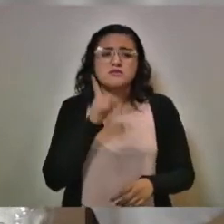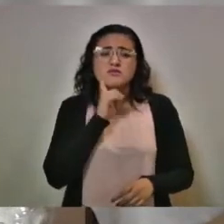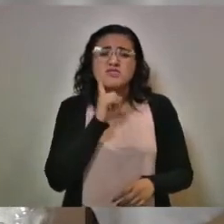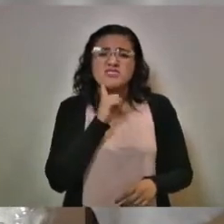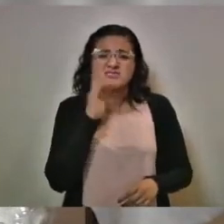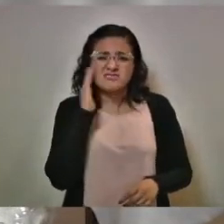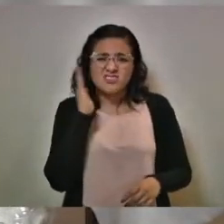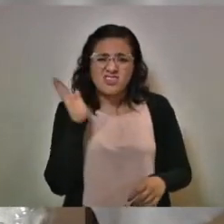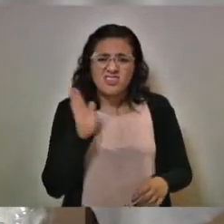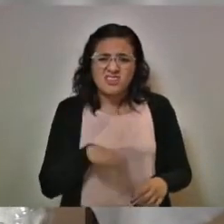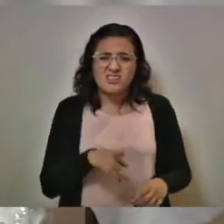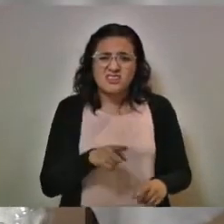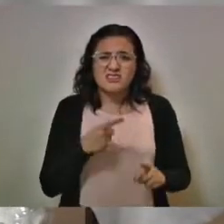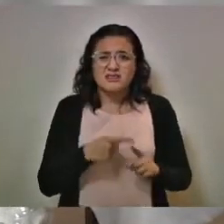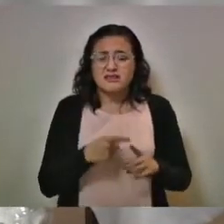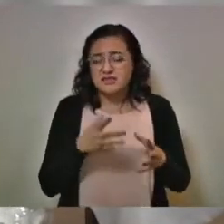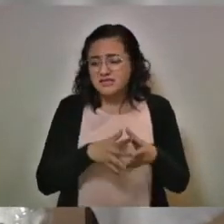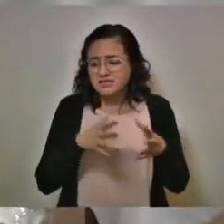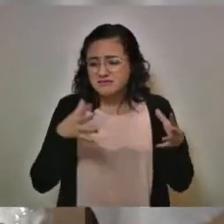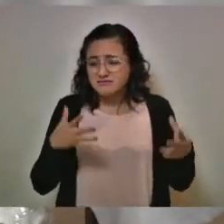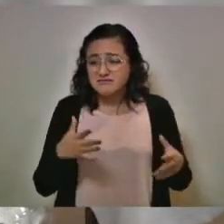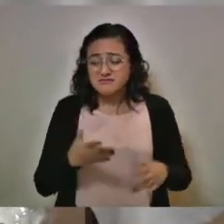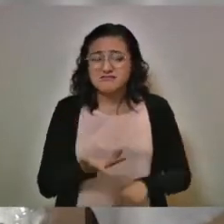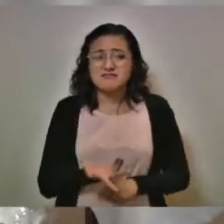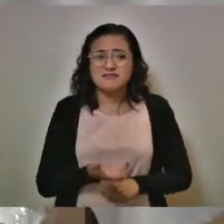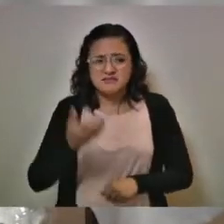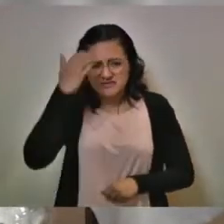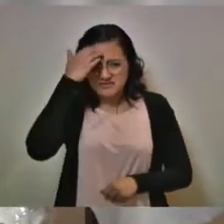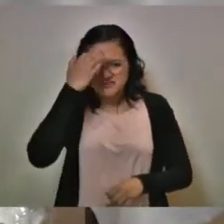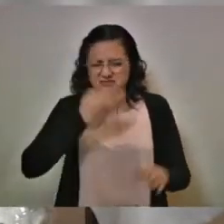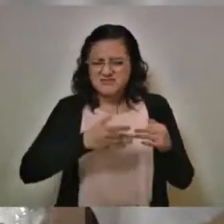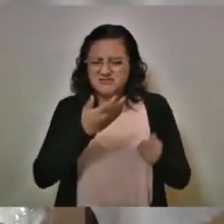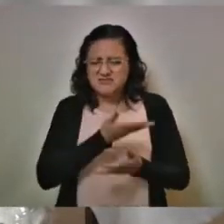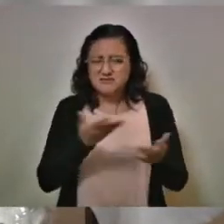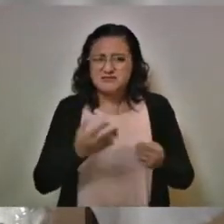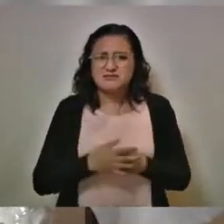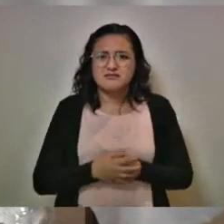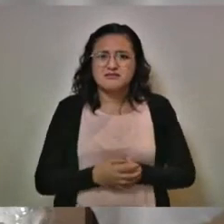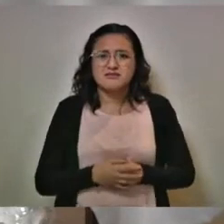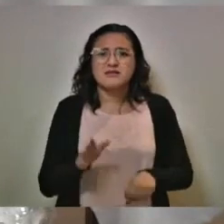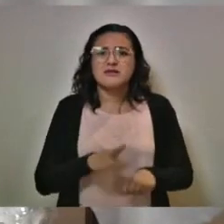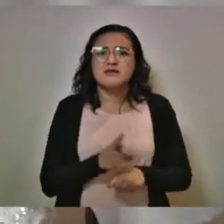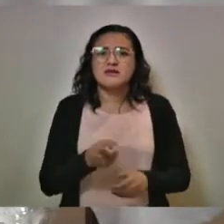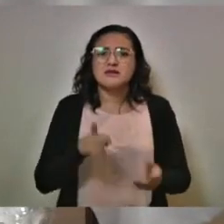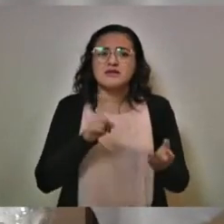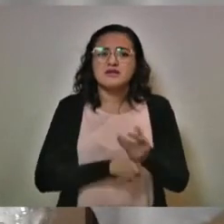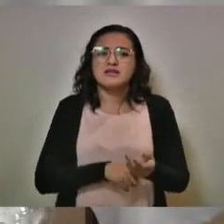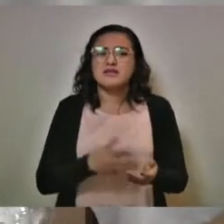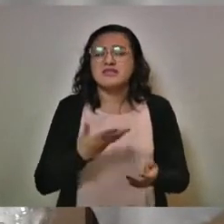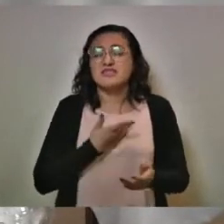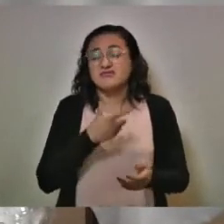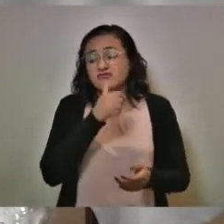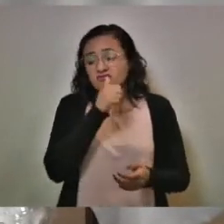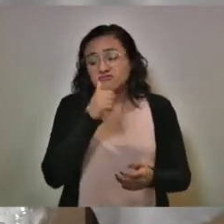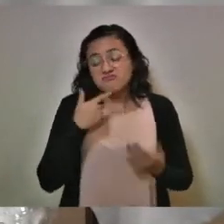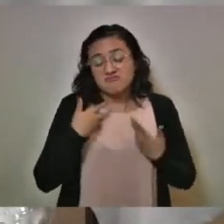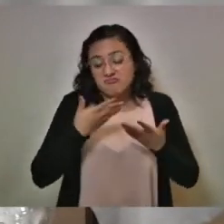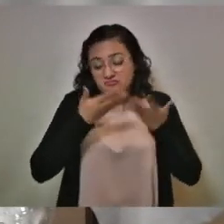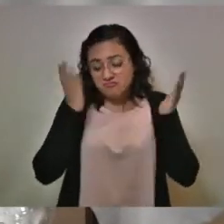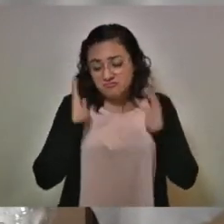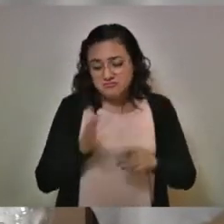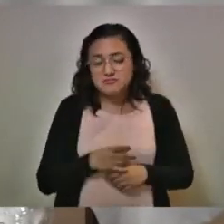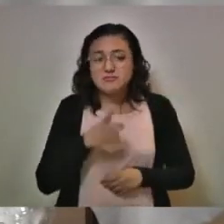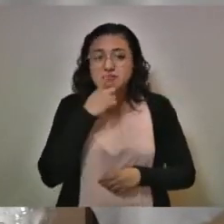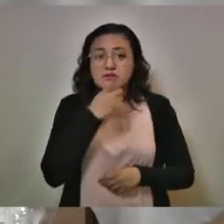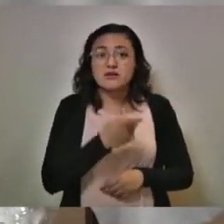señora de enorme, que es conocida porque maneja alucinógenos, que